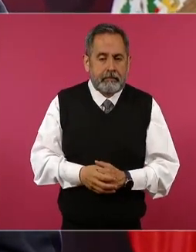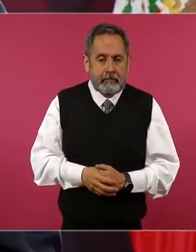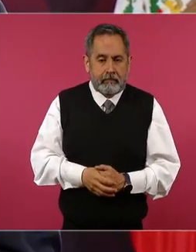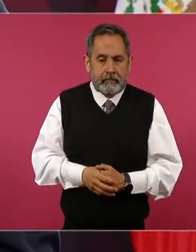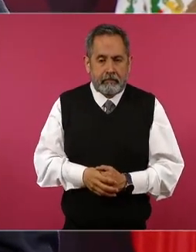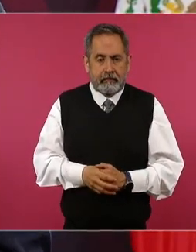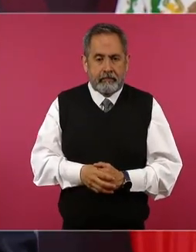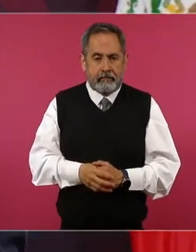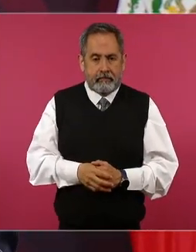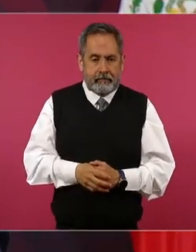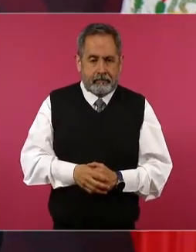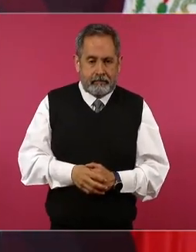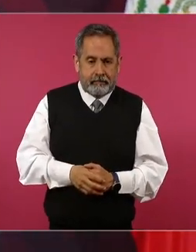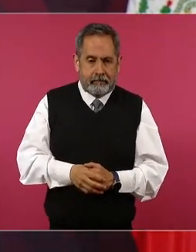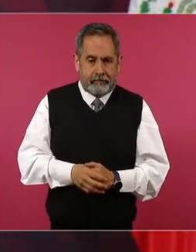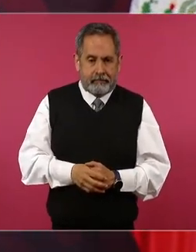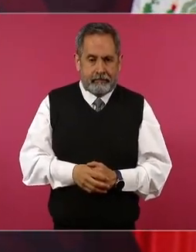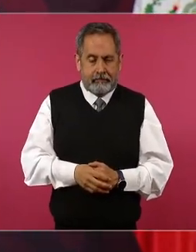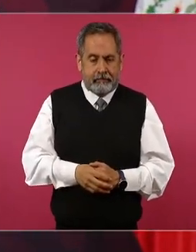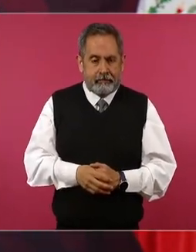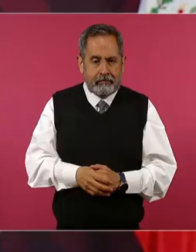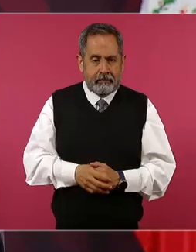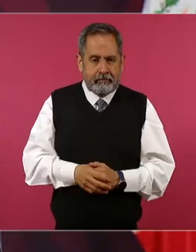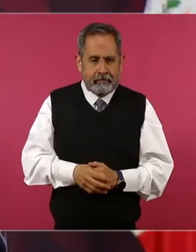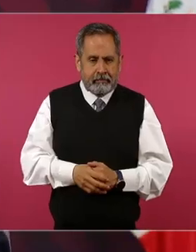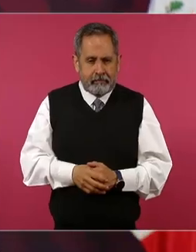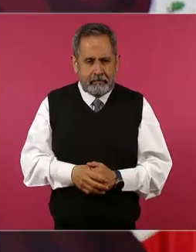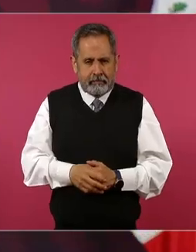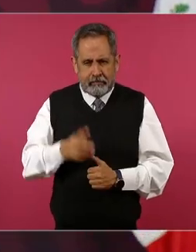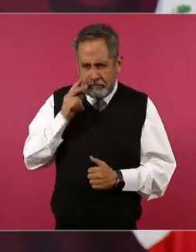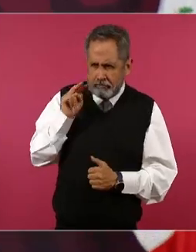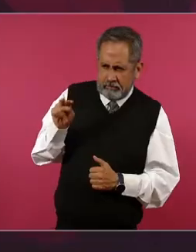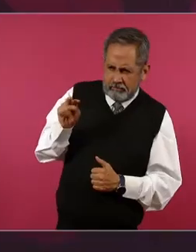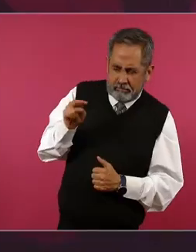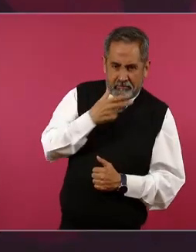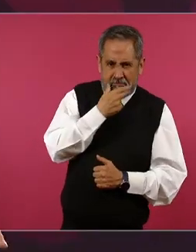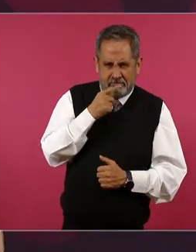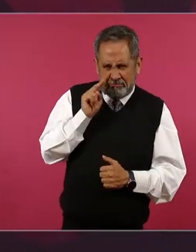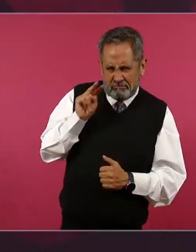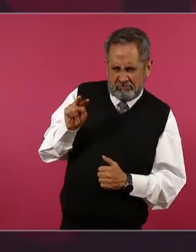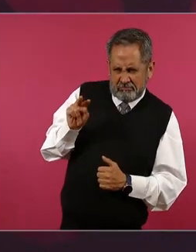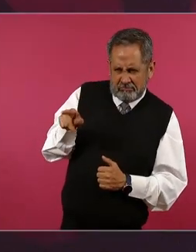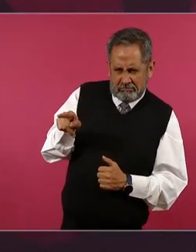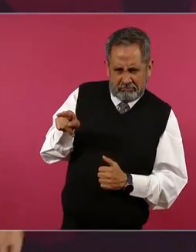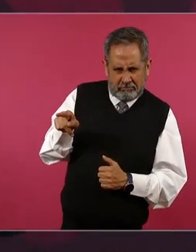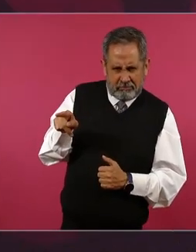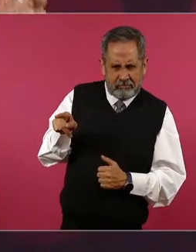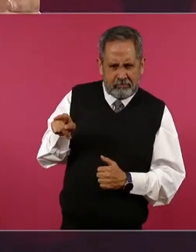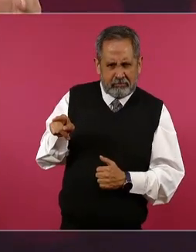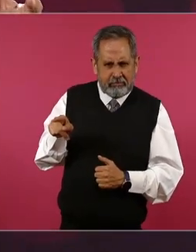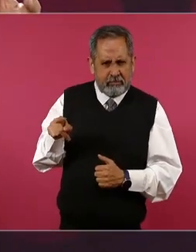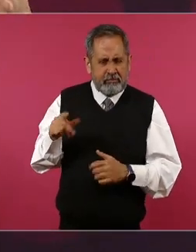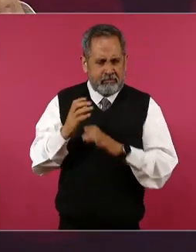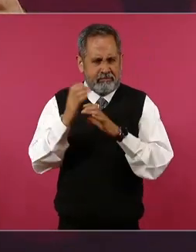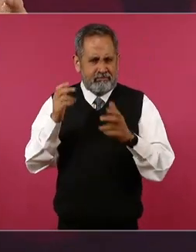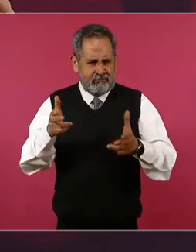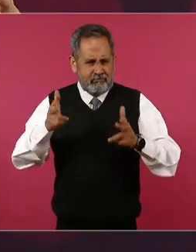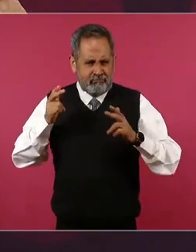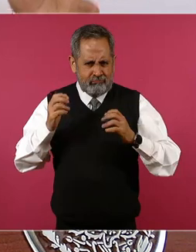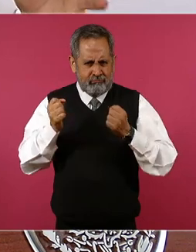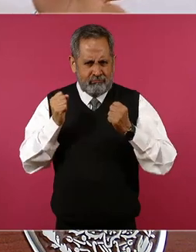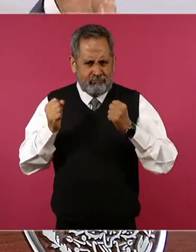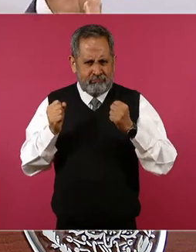y me vio así un señor una camioneta de esas